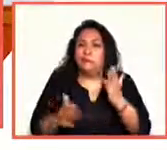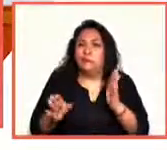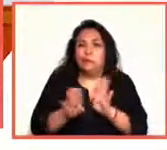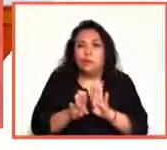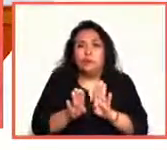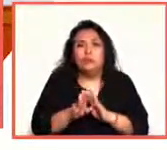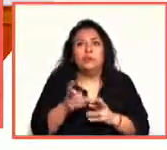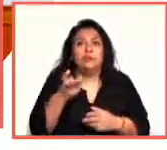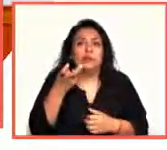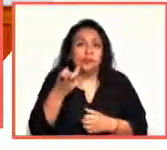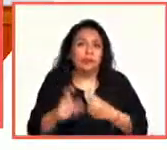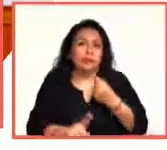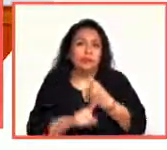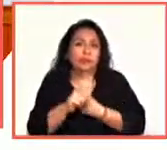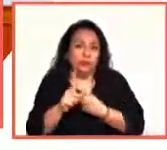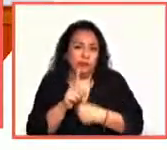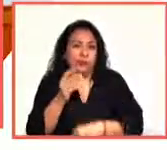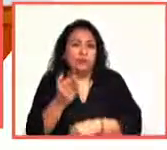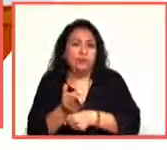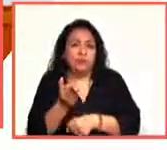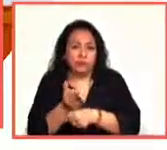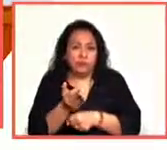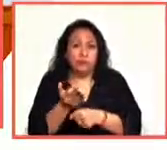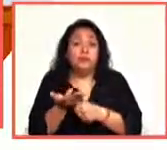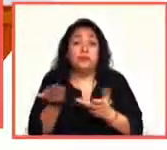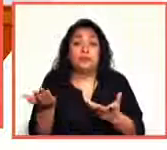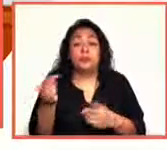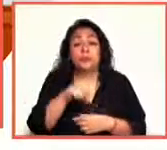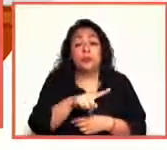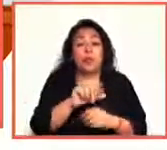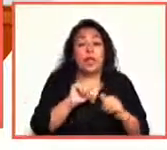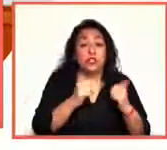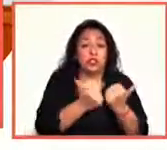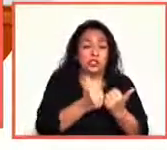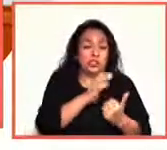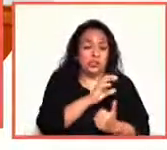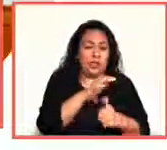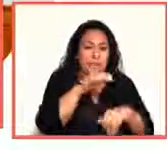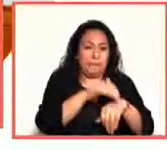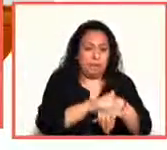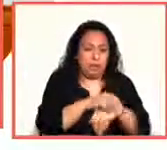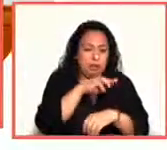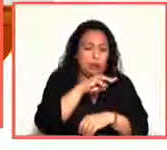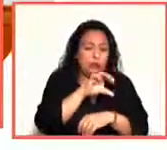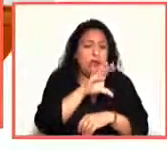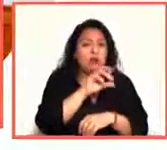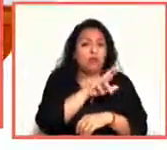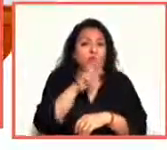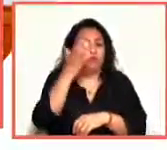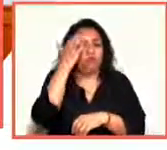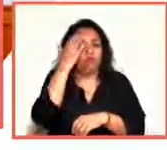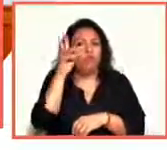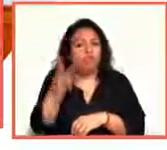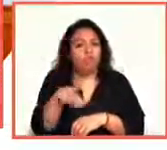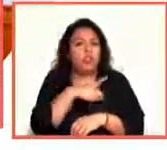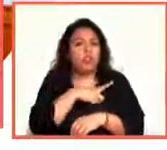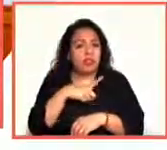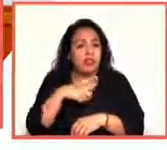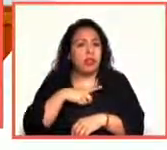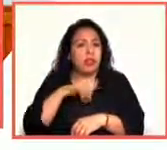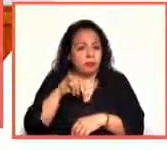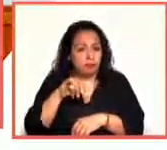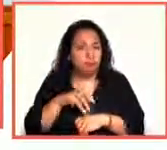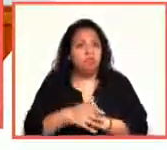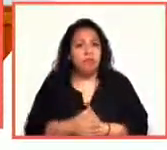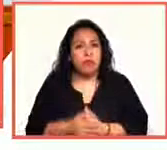Por parte, Asociación Civil Amigos del Maco reconoce este adeudo. Esa